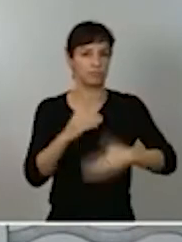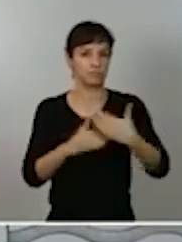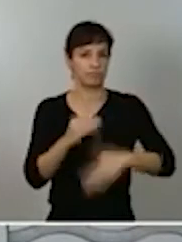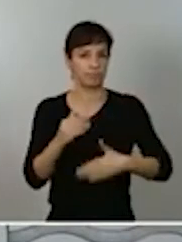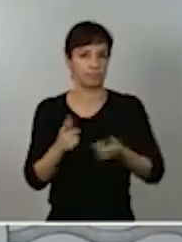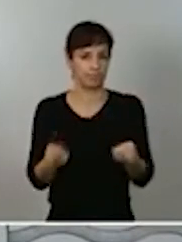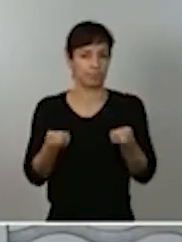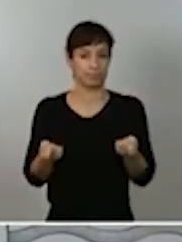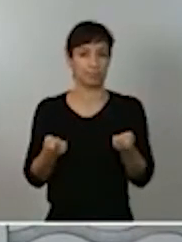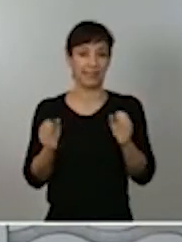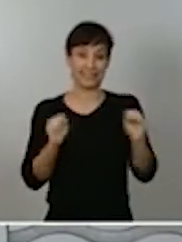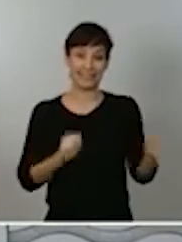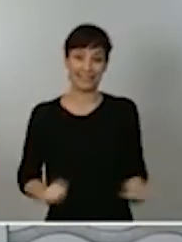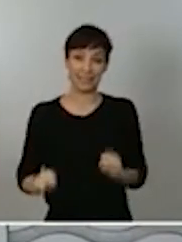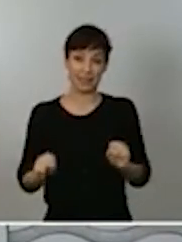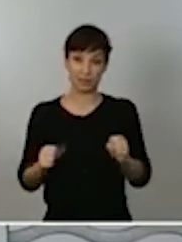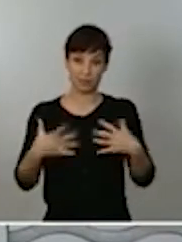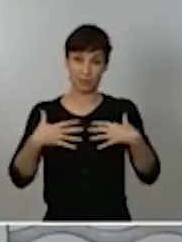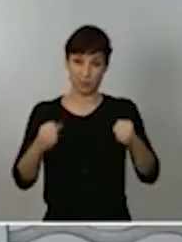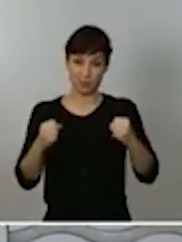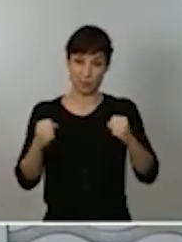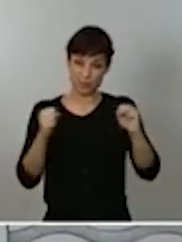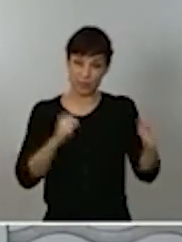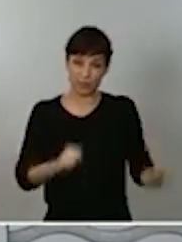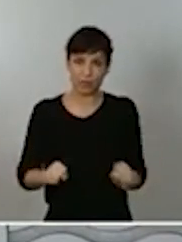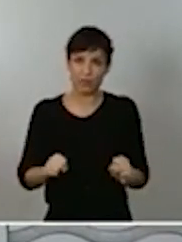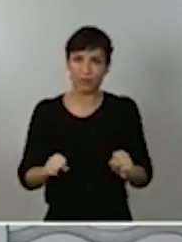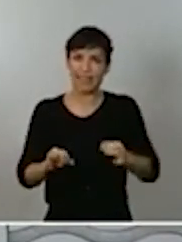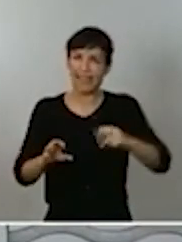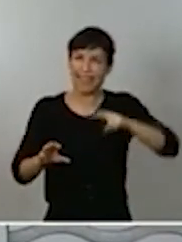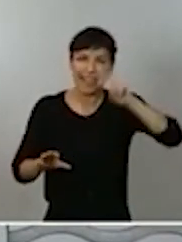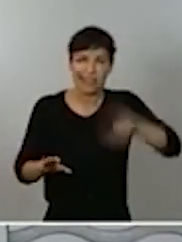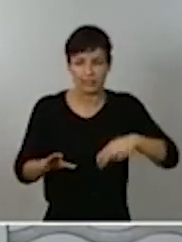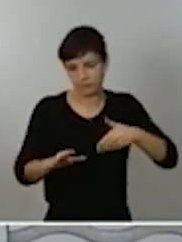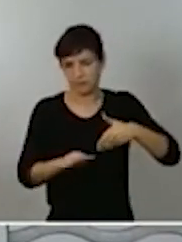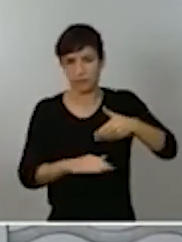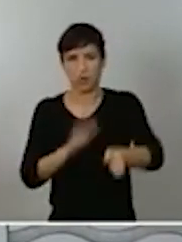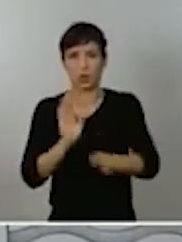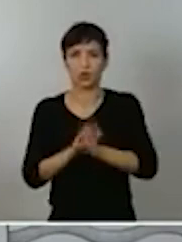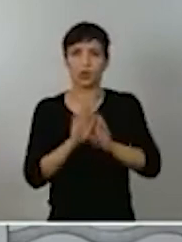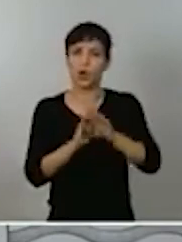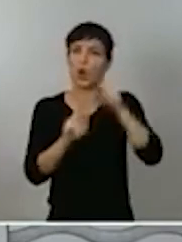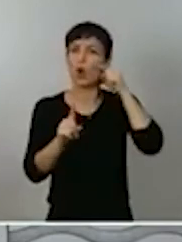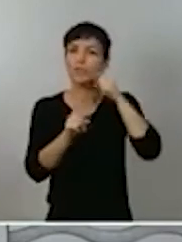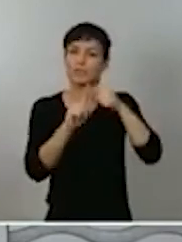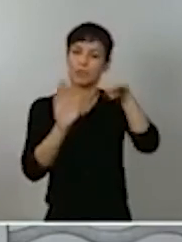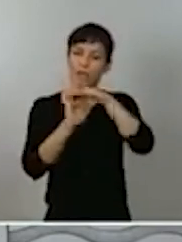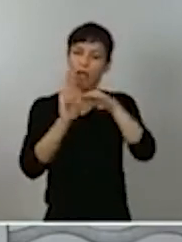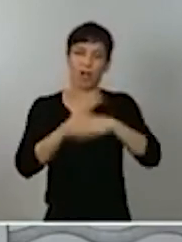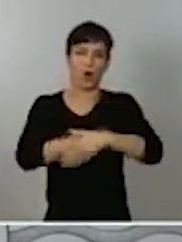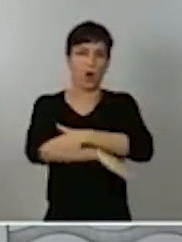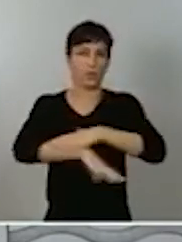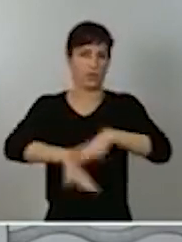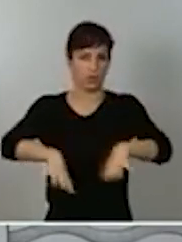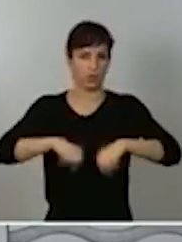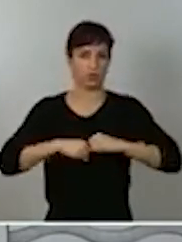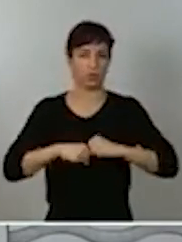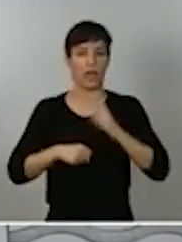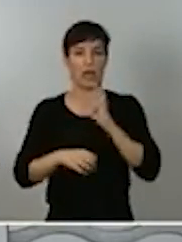sigue siendo y seguirá siendo el objetivo de las medidas que toma el Gobierno. Le voy a ceder la palabra al ministro de Interior.